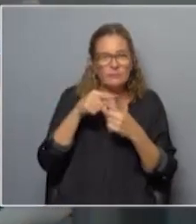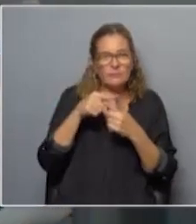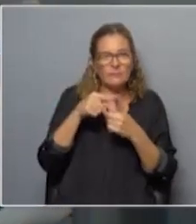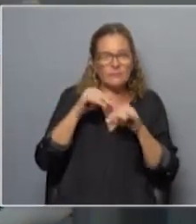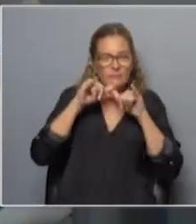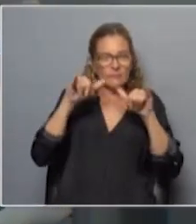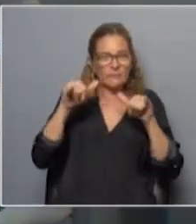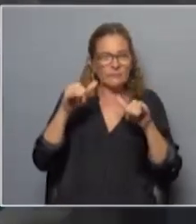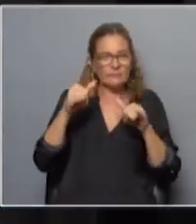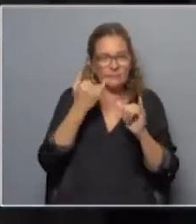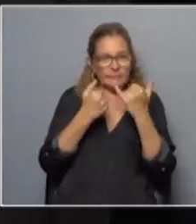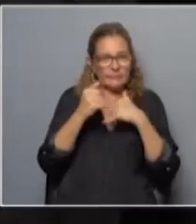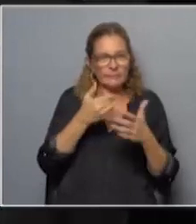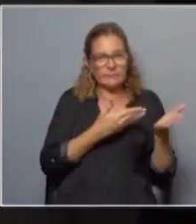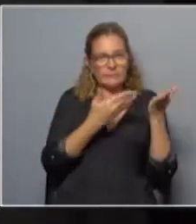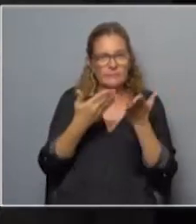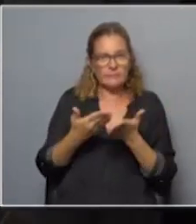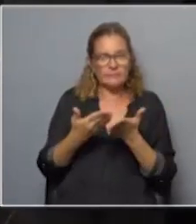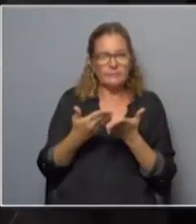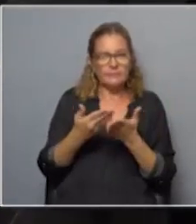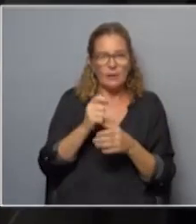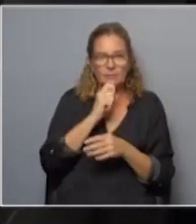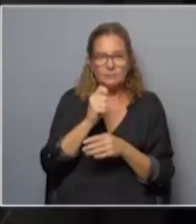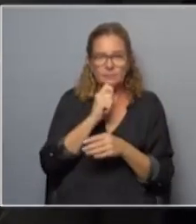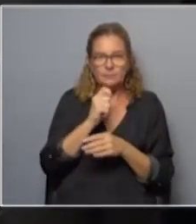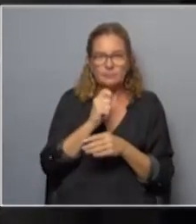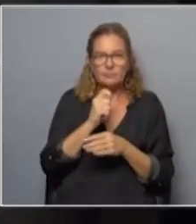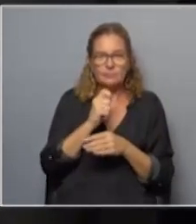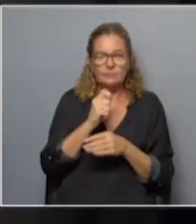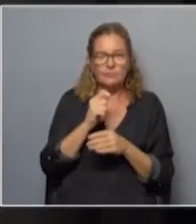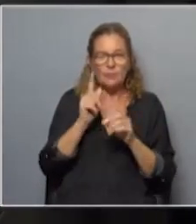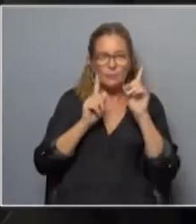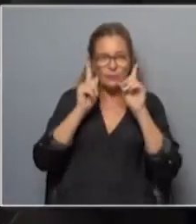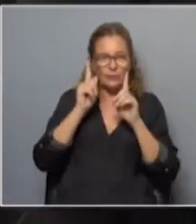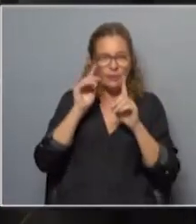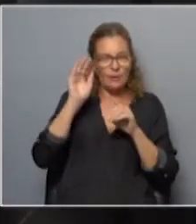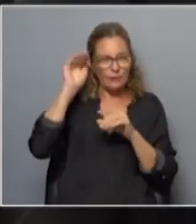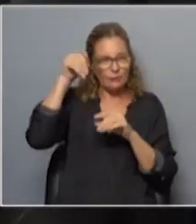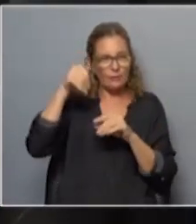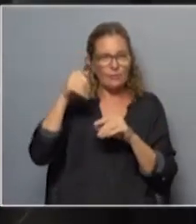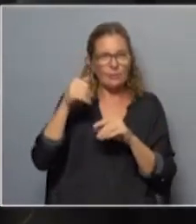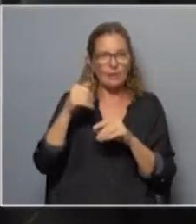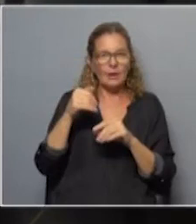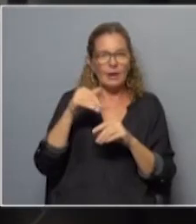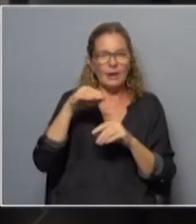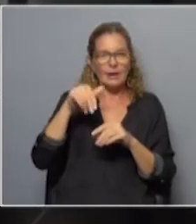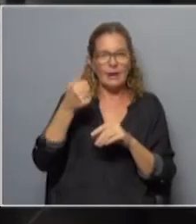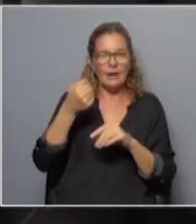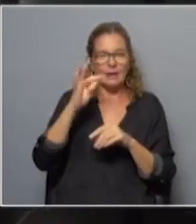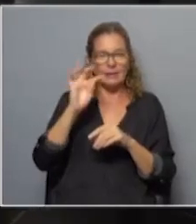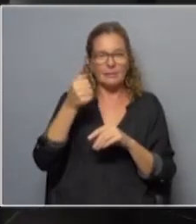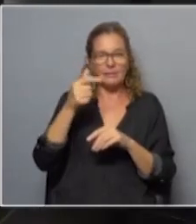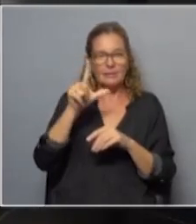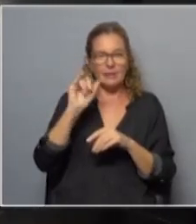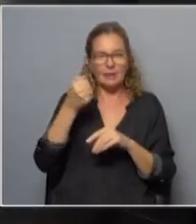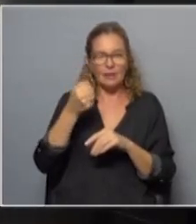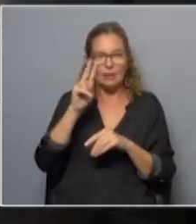exacto para hablar de ese informe recibimos a la periodista y también docente de la facultad de información y comunicación Natalia Oval buenas noches y a la estudiante